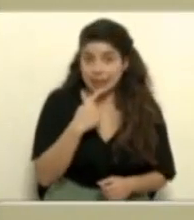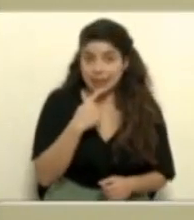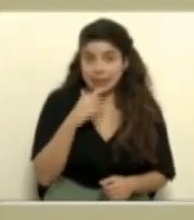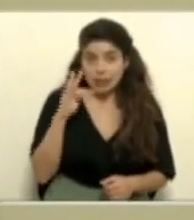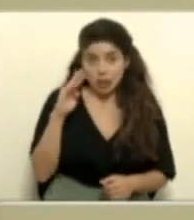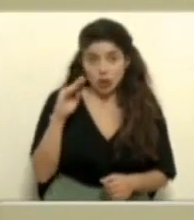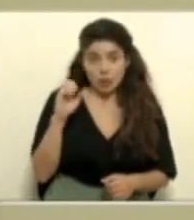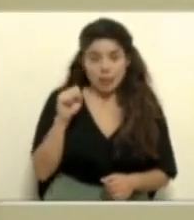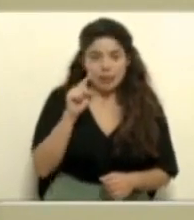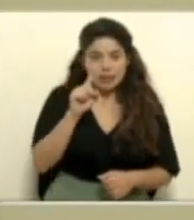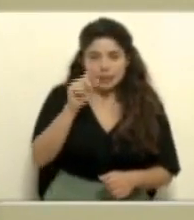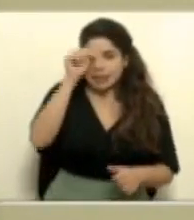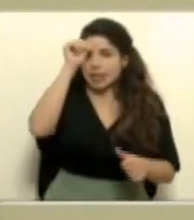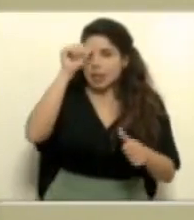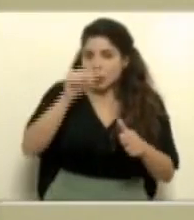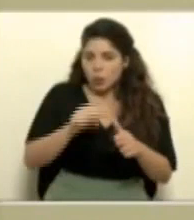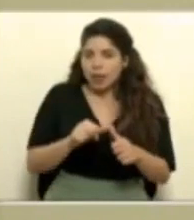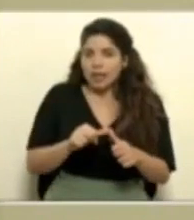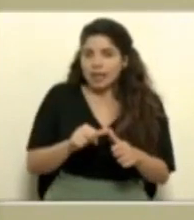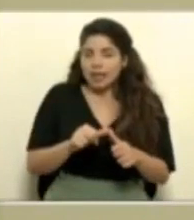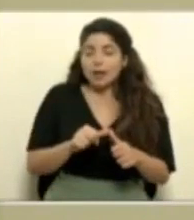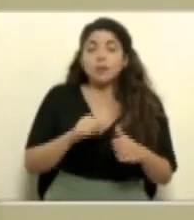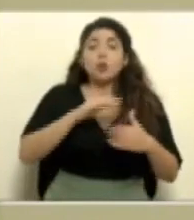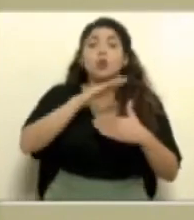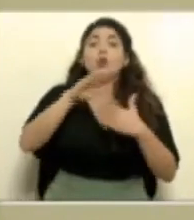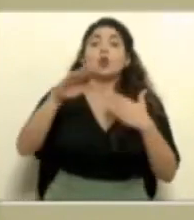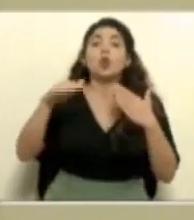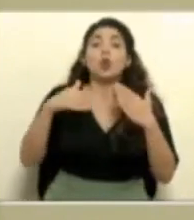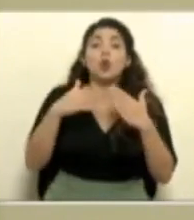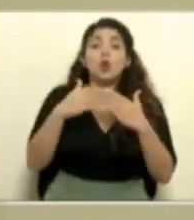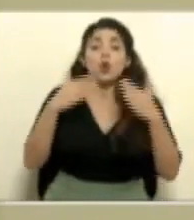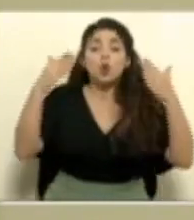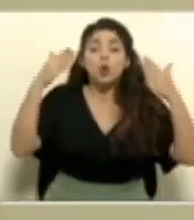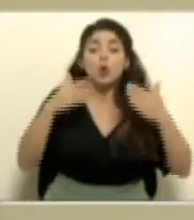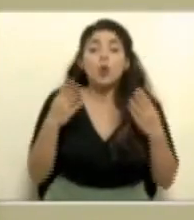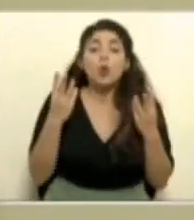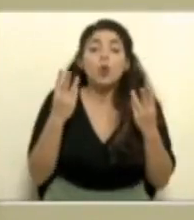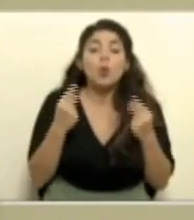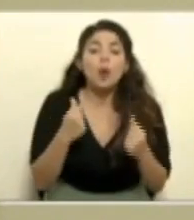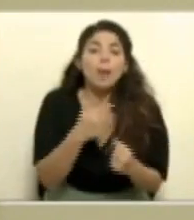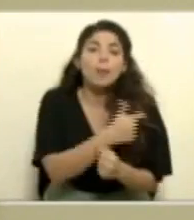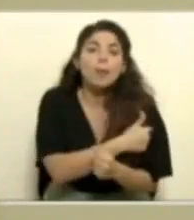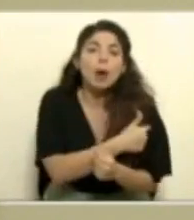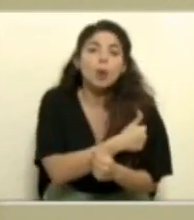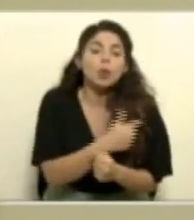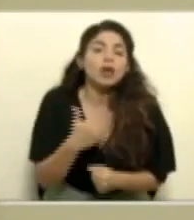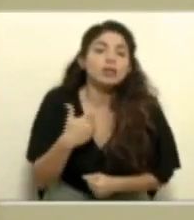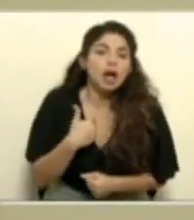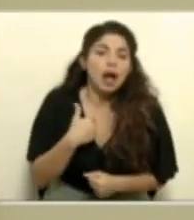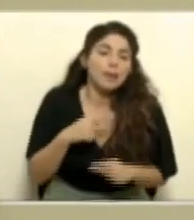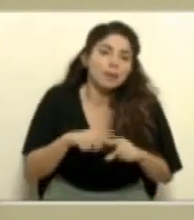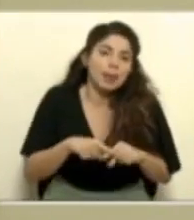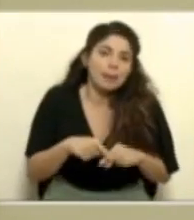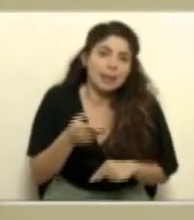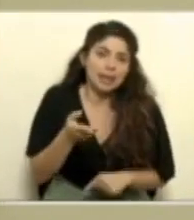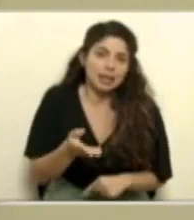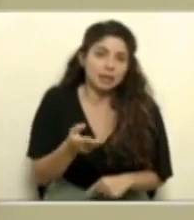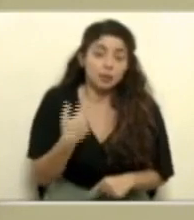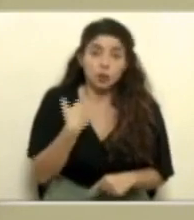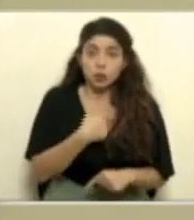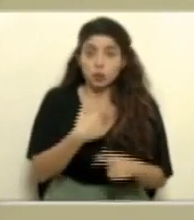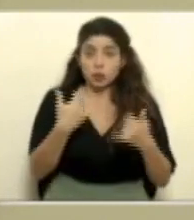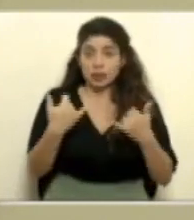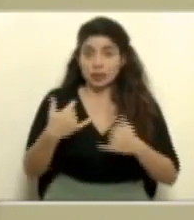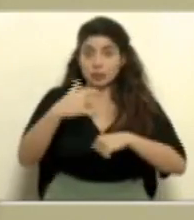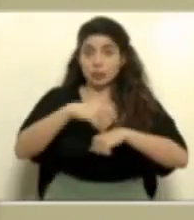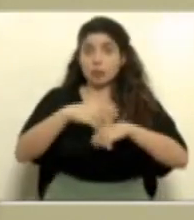don Tomás, recordemos que todo ha girado en torno a la disponibilidad de vacunas. Nosotros en este momento ya